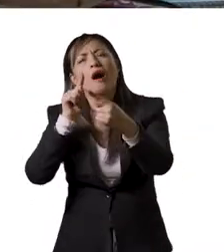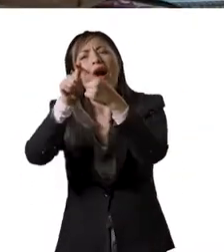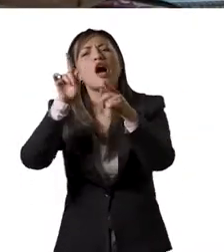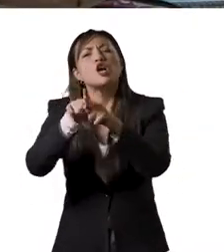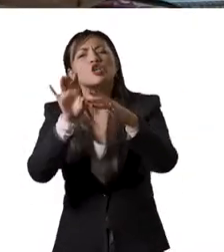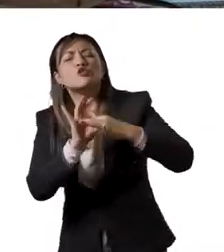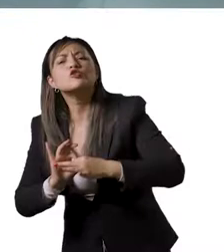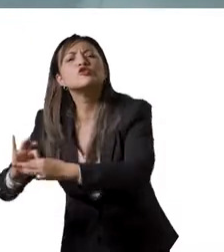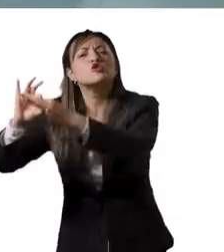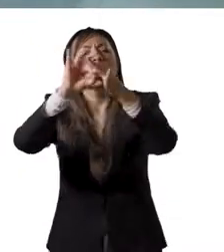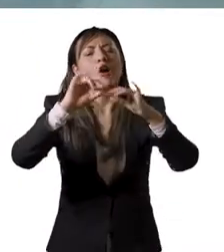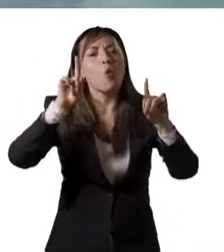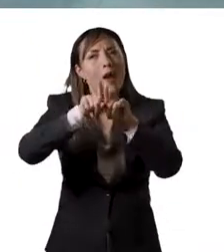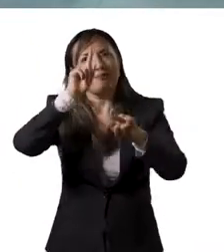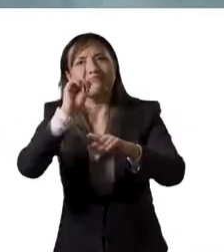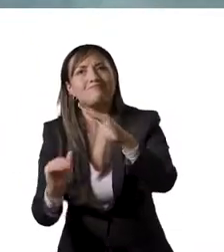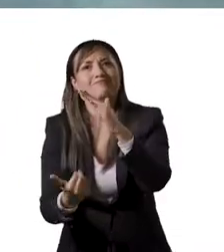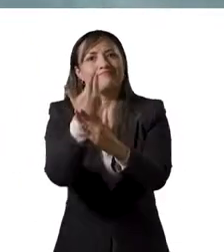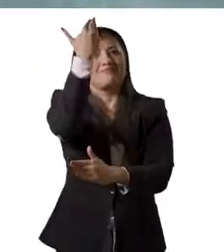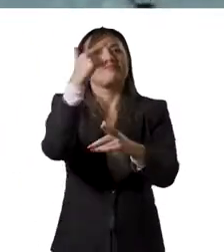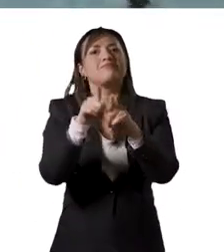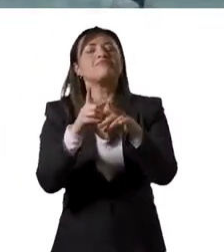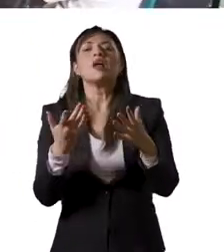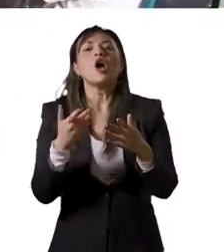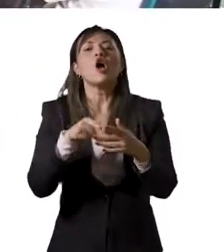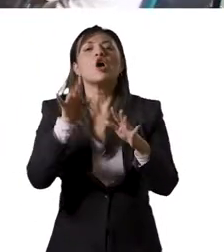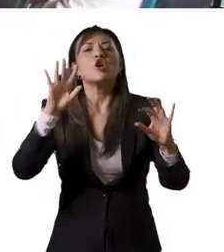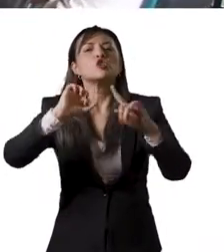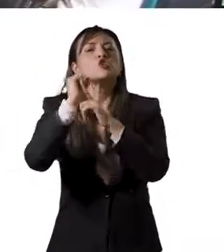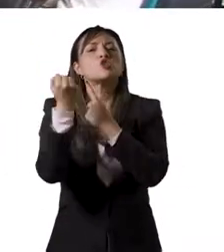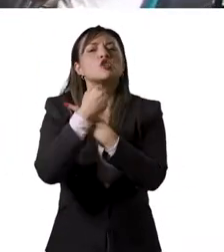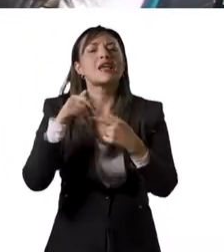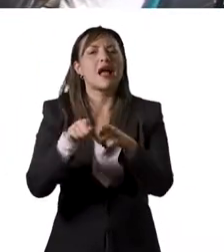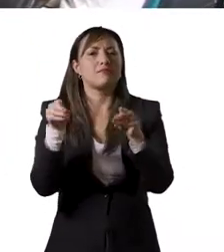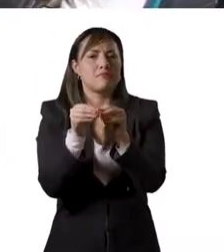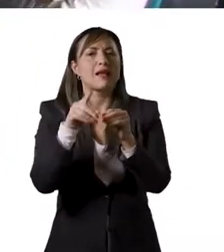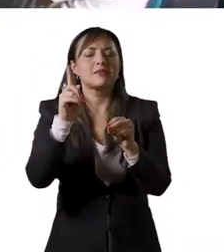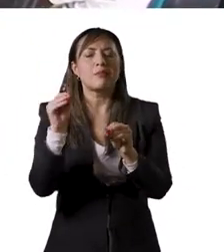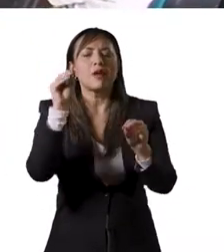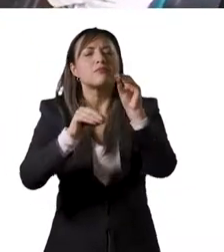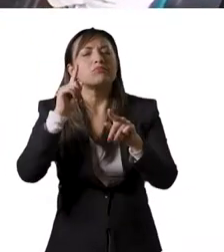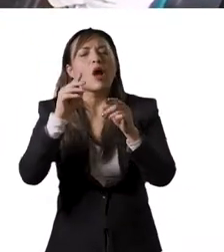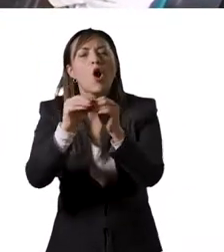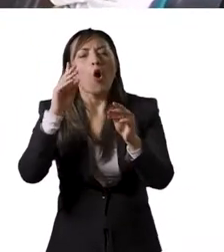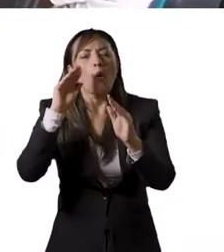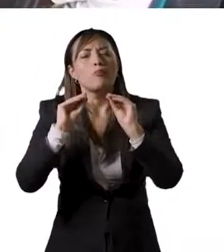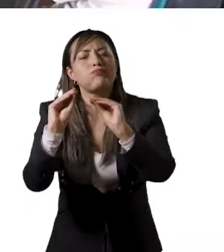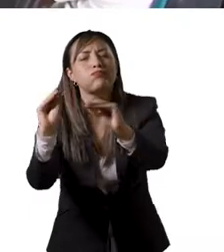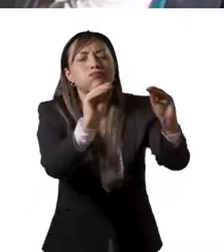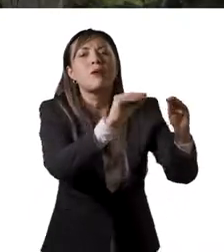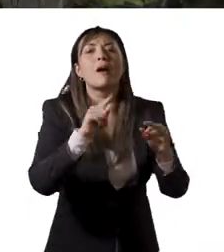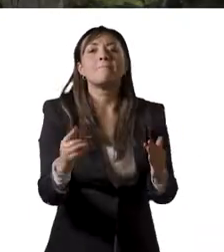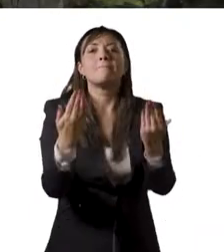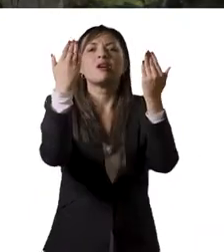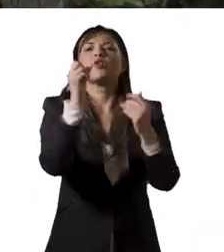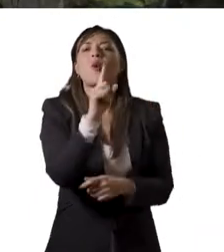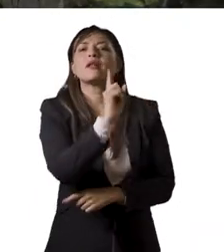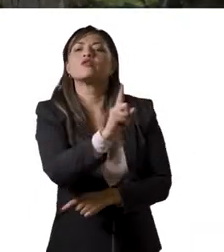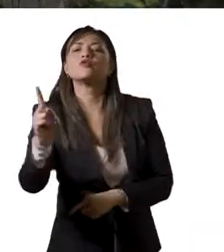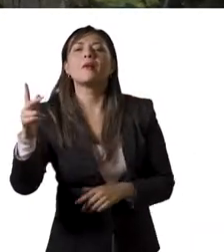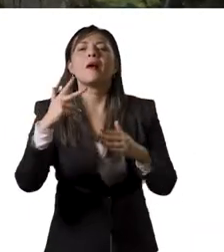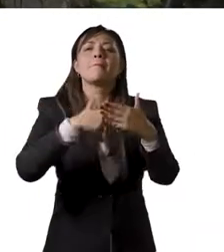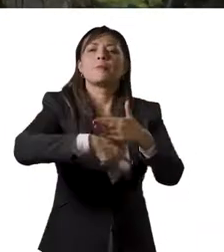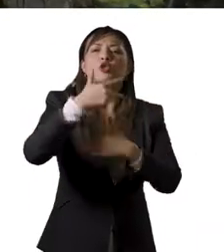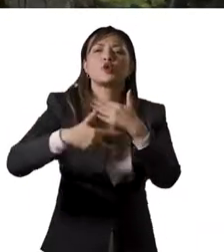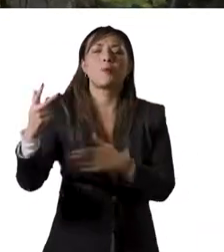Extensión Solidaria con Enfoque de Innovación Social, se continuó con la Convocatoria Nacional de Extensión Solidaria, con la cual